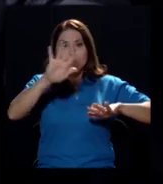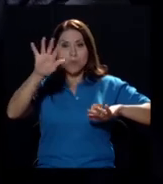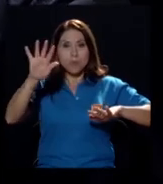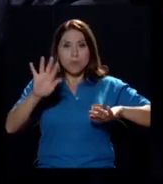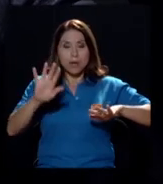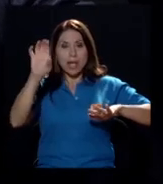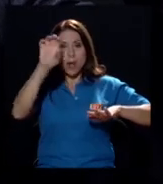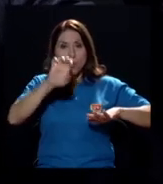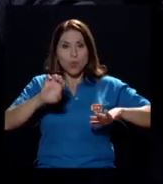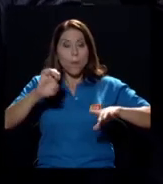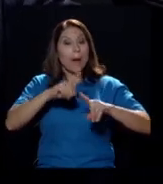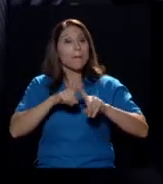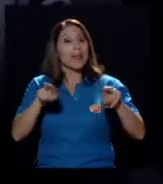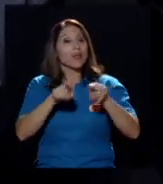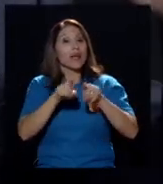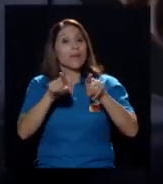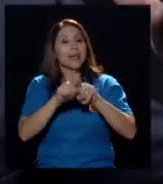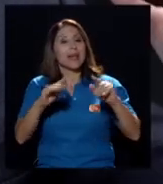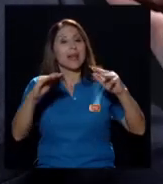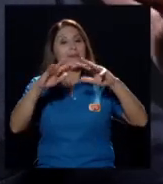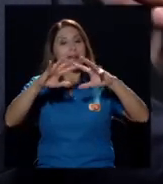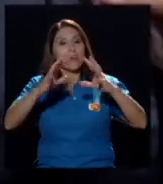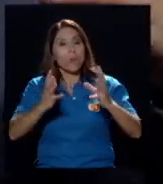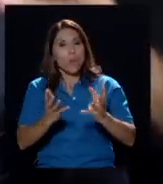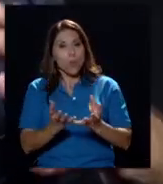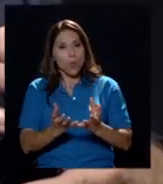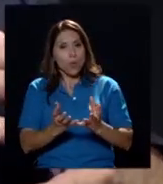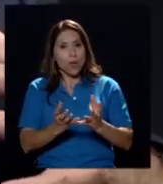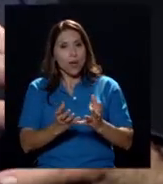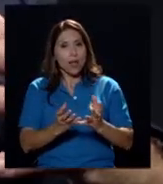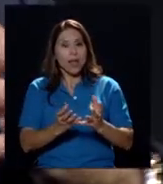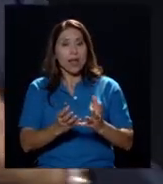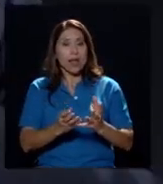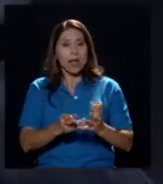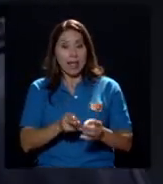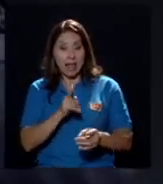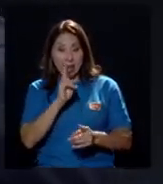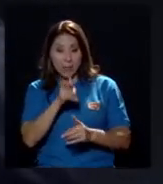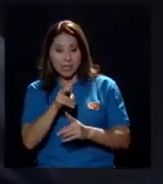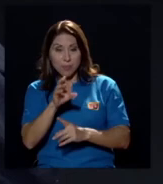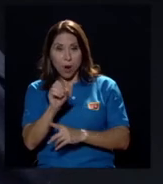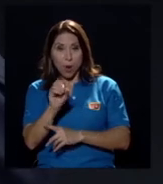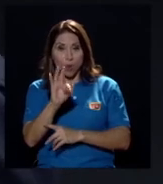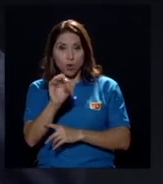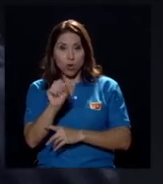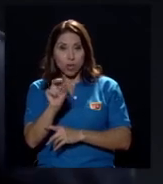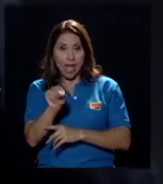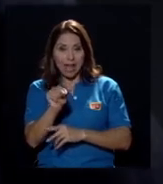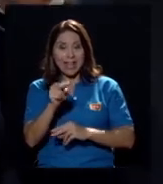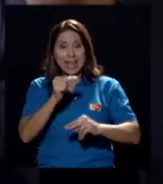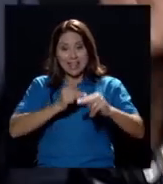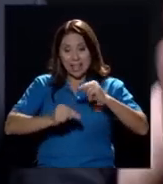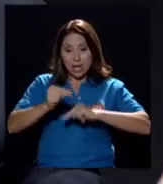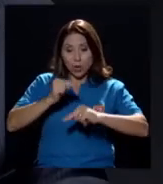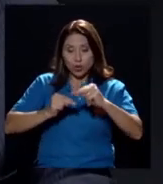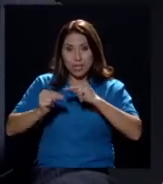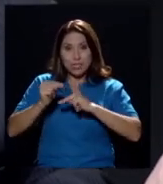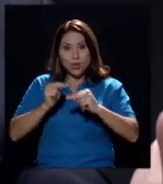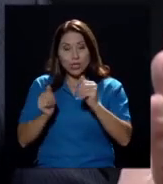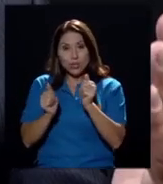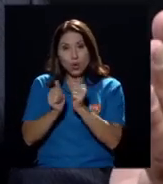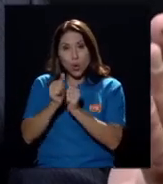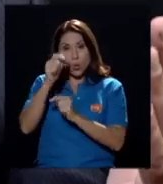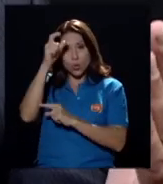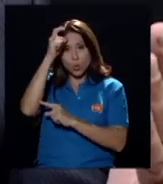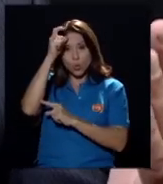en el contexto del mundo las negociaciones dentro de la misma OTAN con Turquía y con nuestro